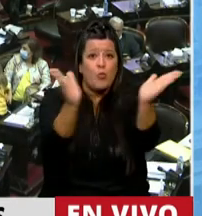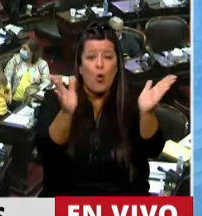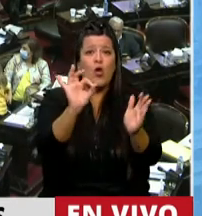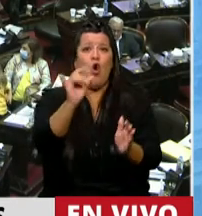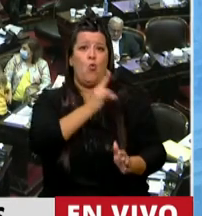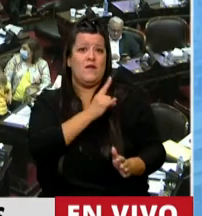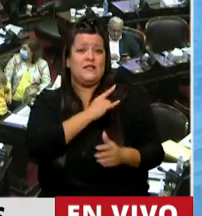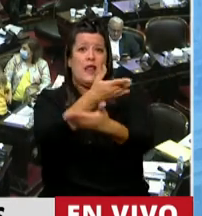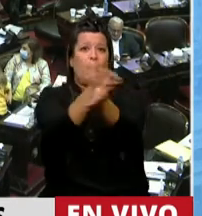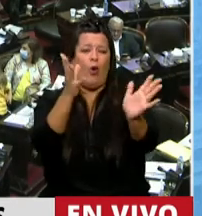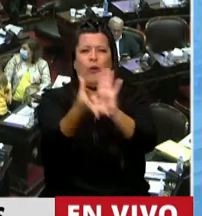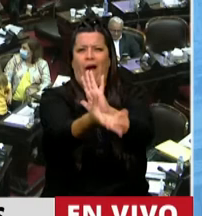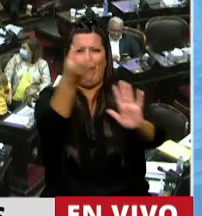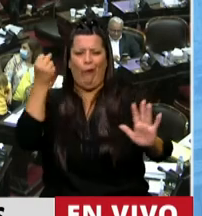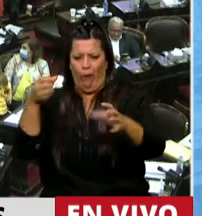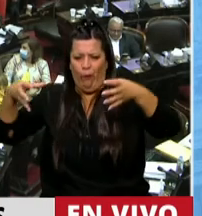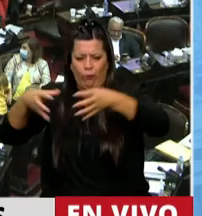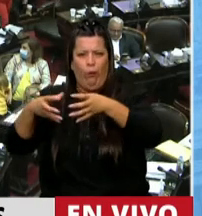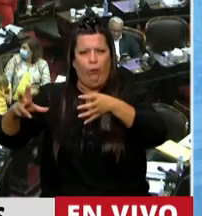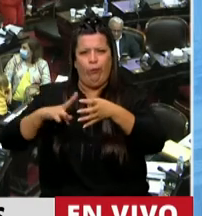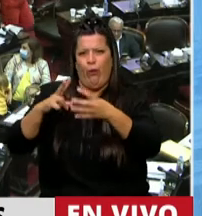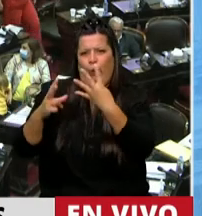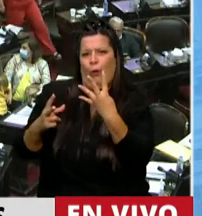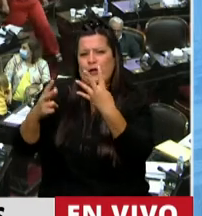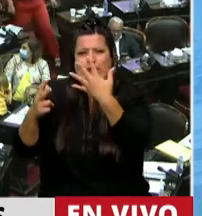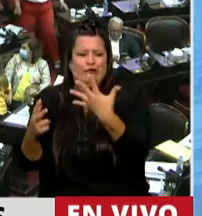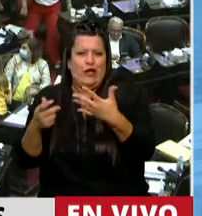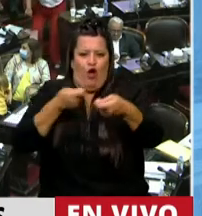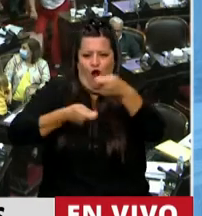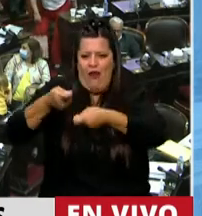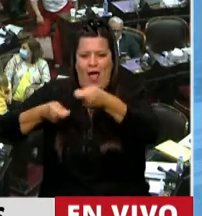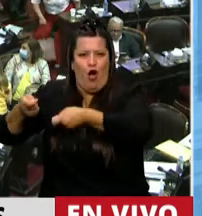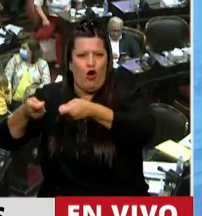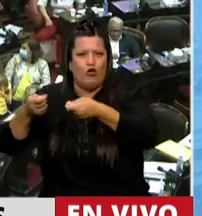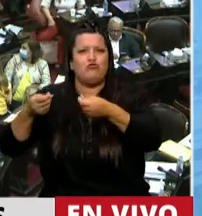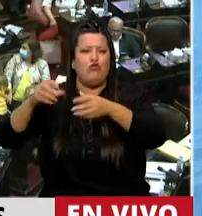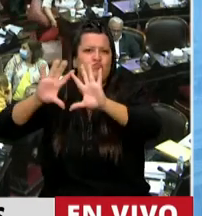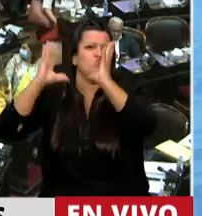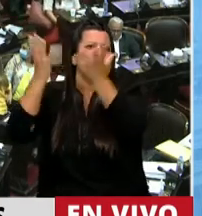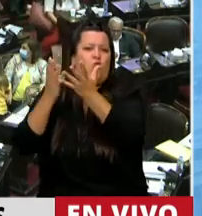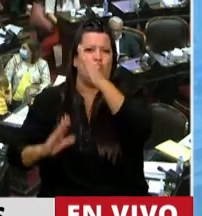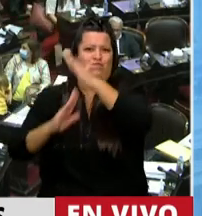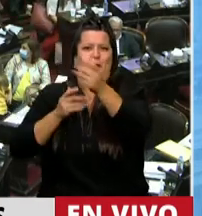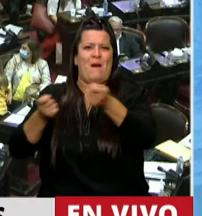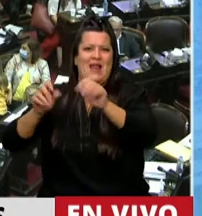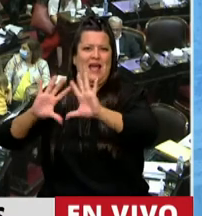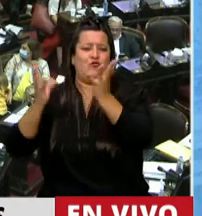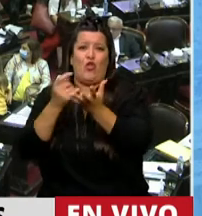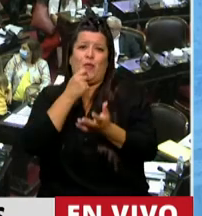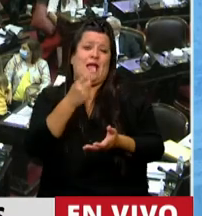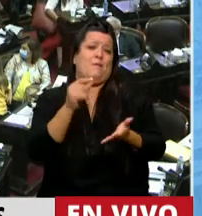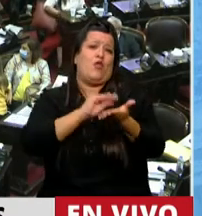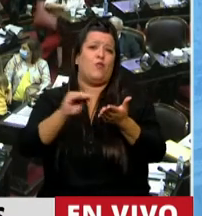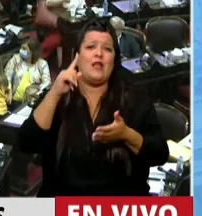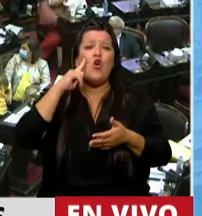públicas, para el negocio capitalista de un grupo de 4 o 5 farmacéuticas a nivel mundial. O el diputado de Iglesias que dice el